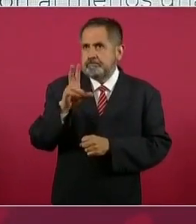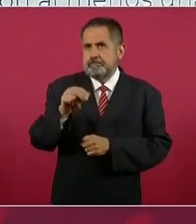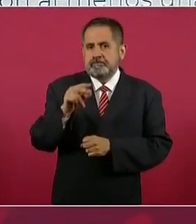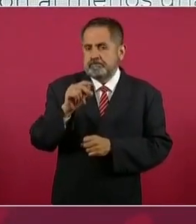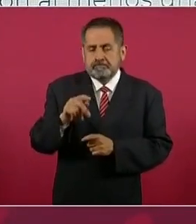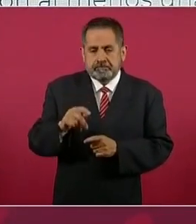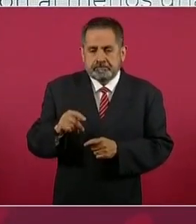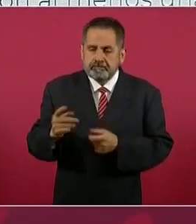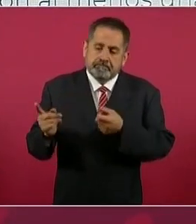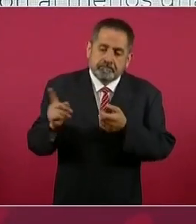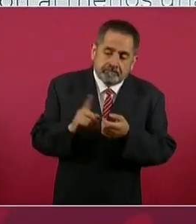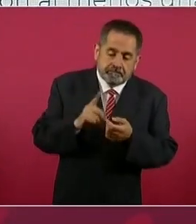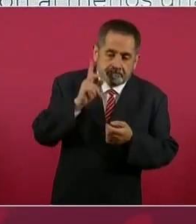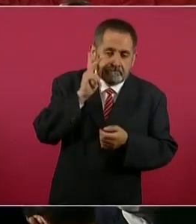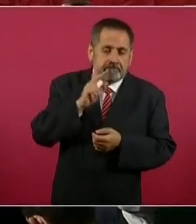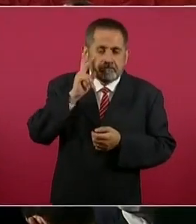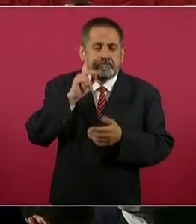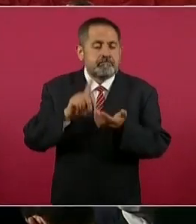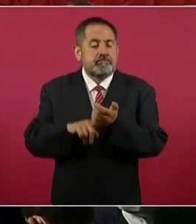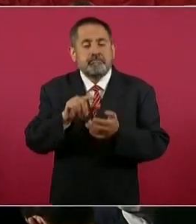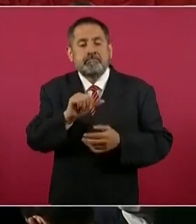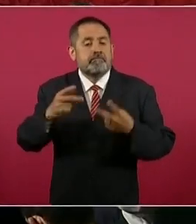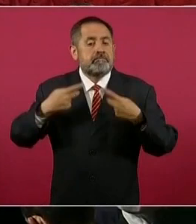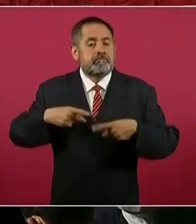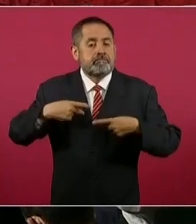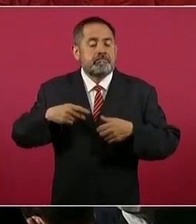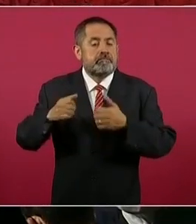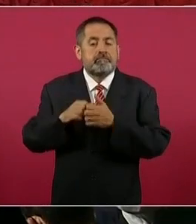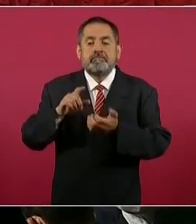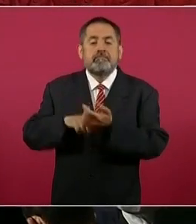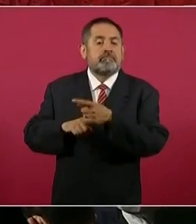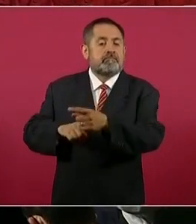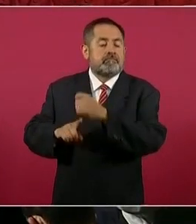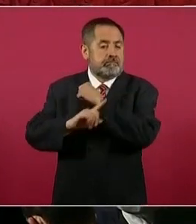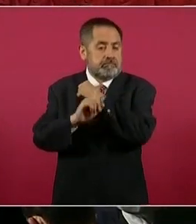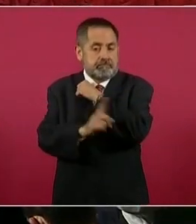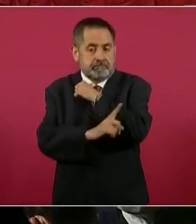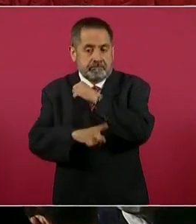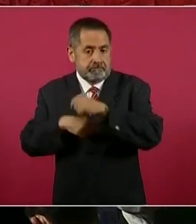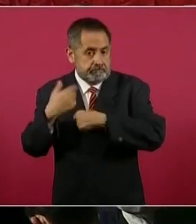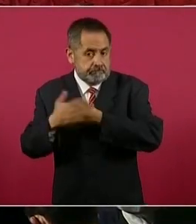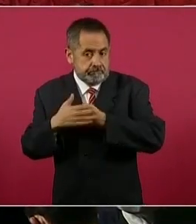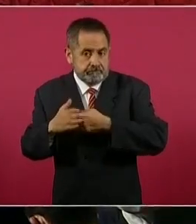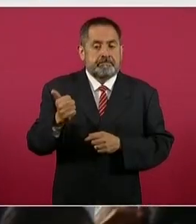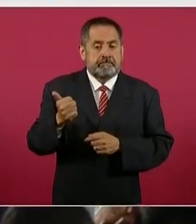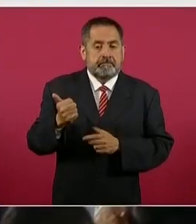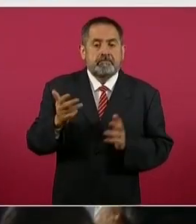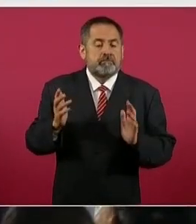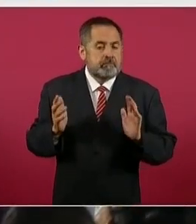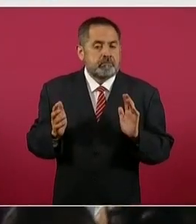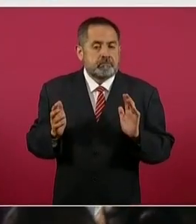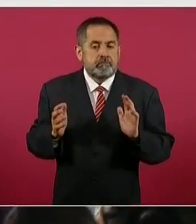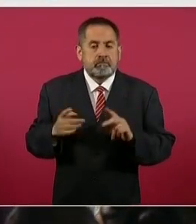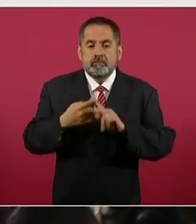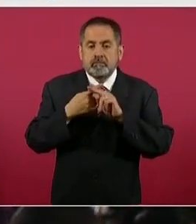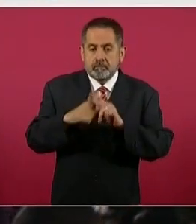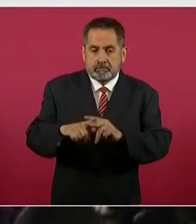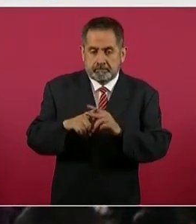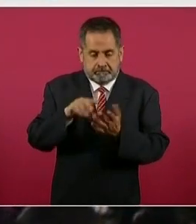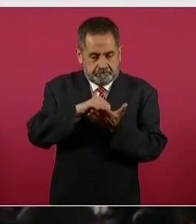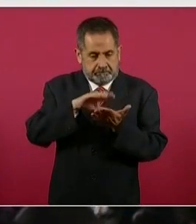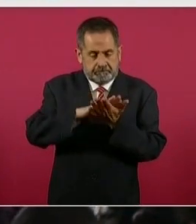del desarrollo de Patria a personas por ahora embarazadas o en lactancia. El inicio del